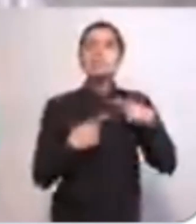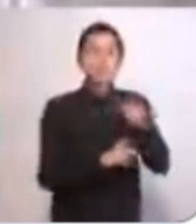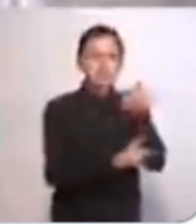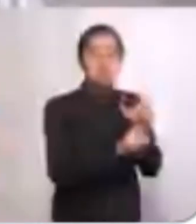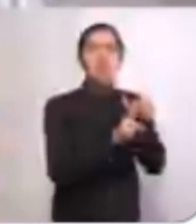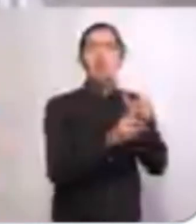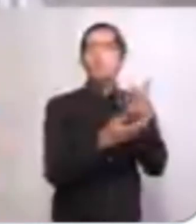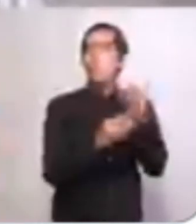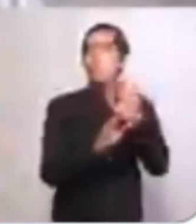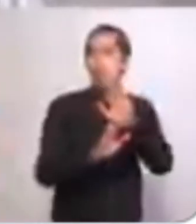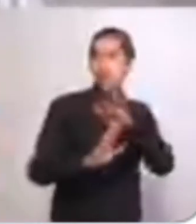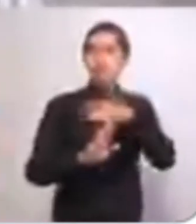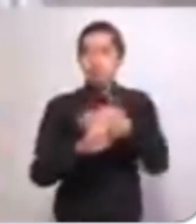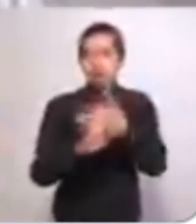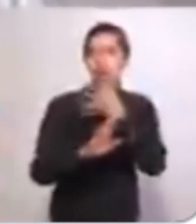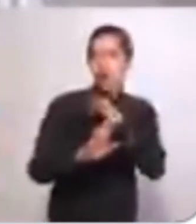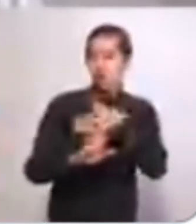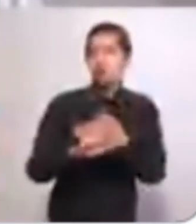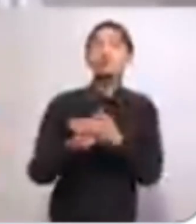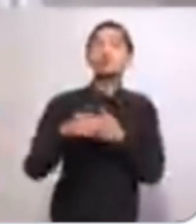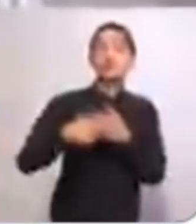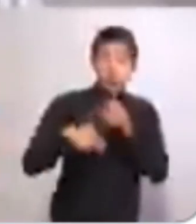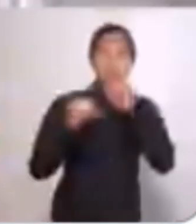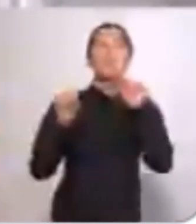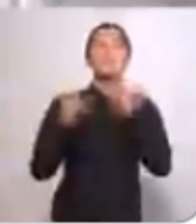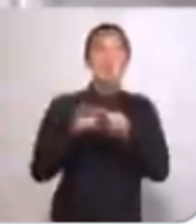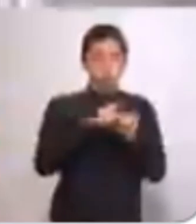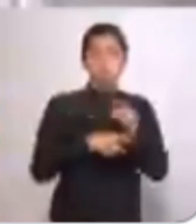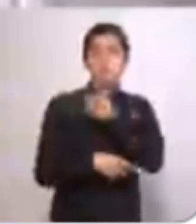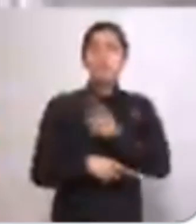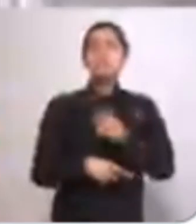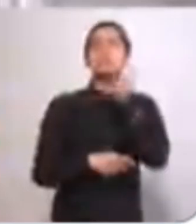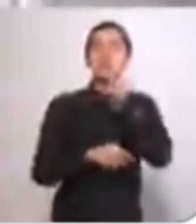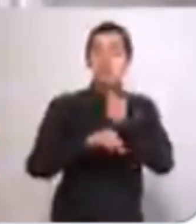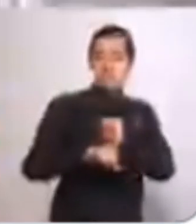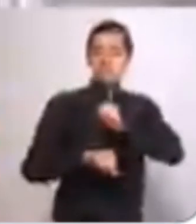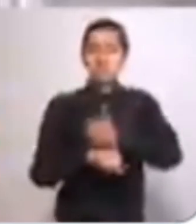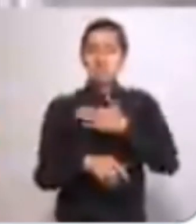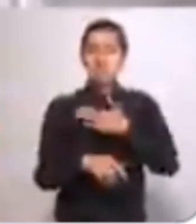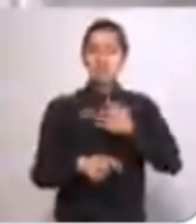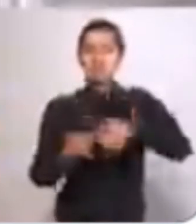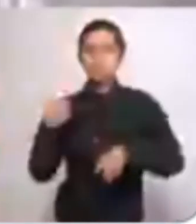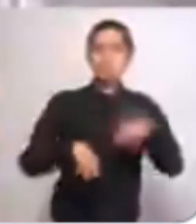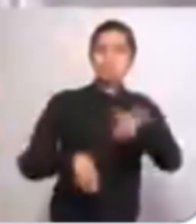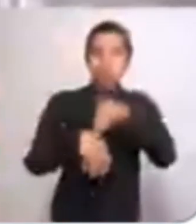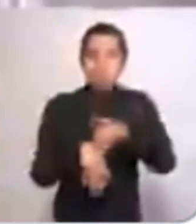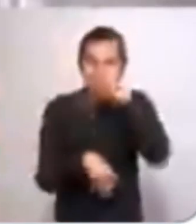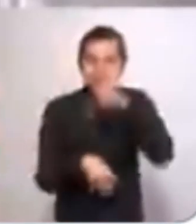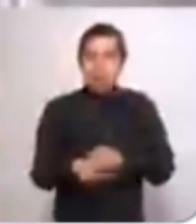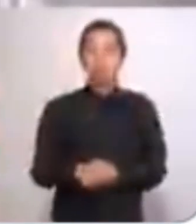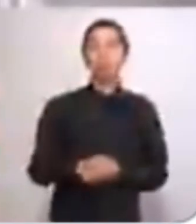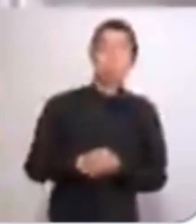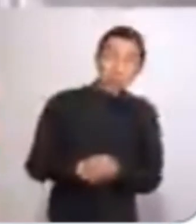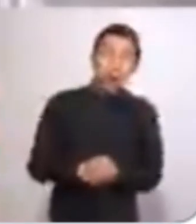personaje que nos ha ofendido y que ha intentado imponer a nuestro país sus decisiones, que,